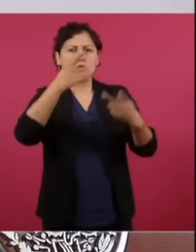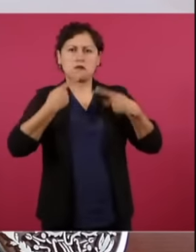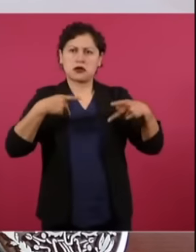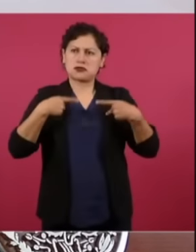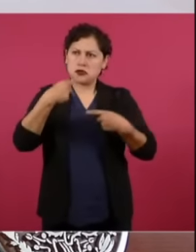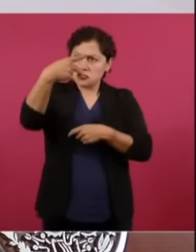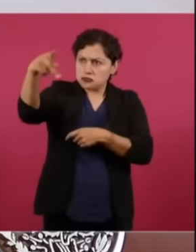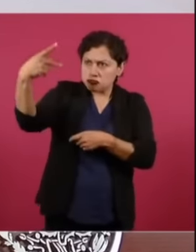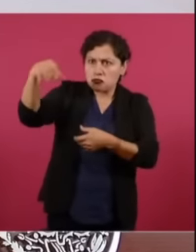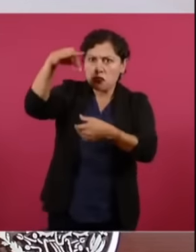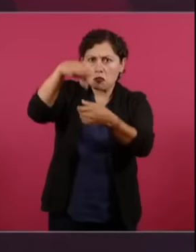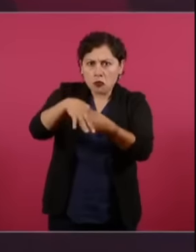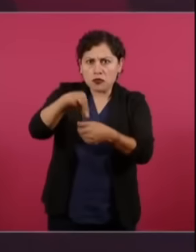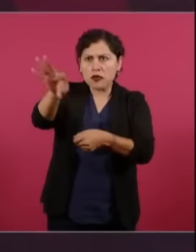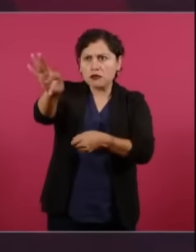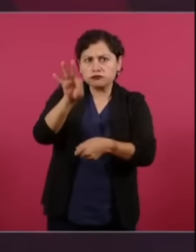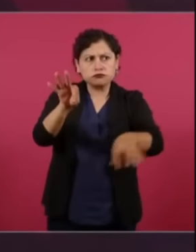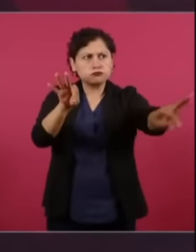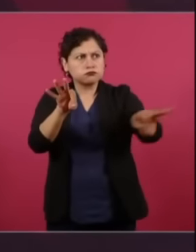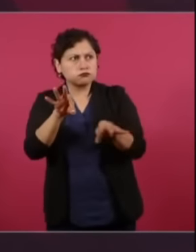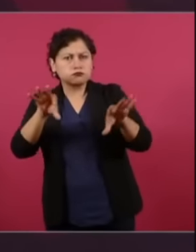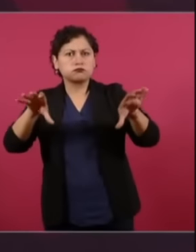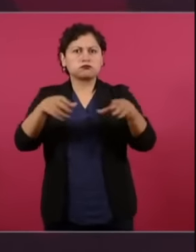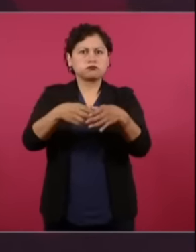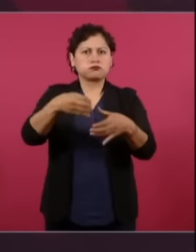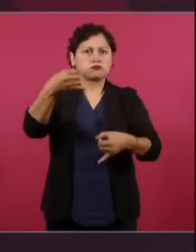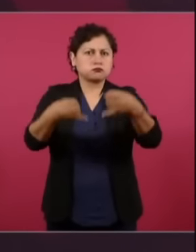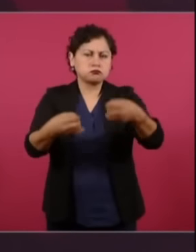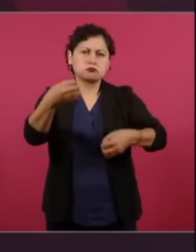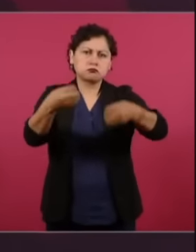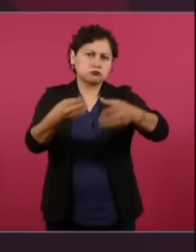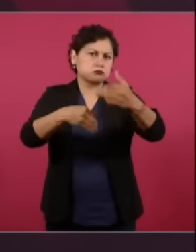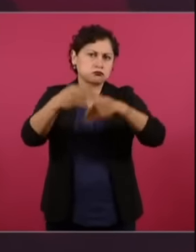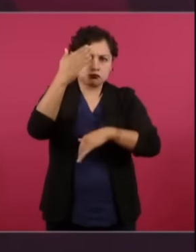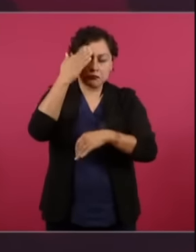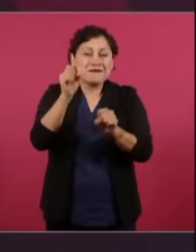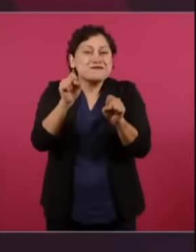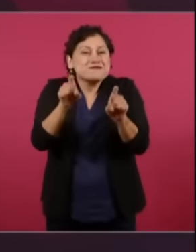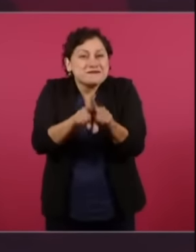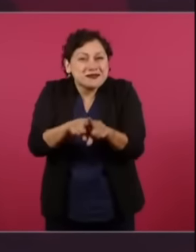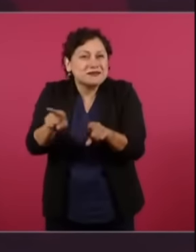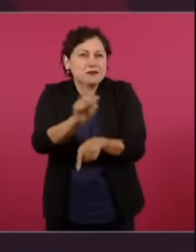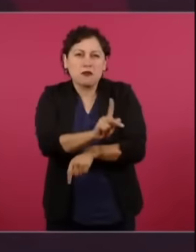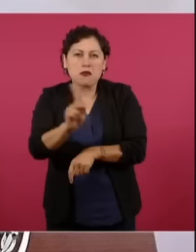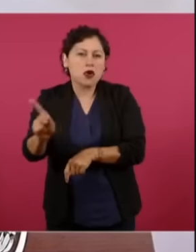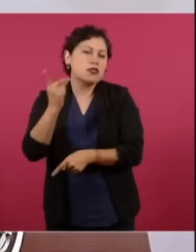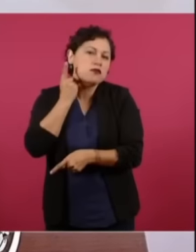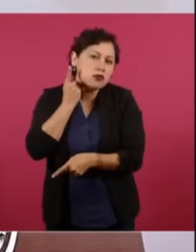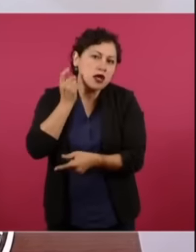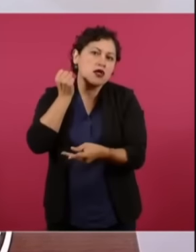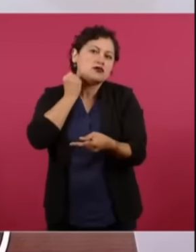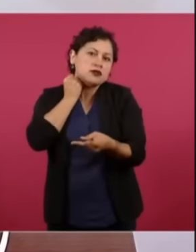los presidentes municipales, diputados locales, diputados federales, senadores, gobernadores,